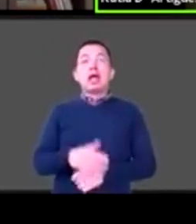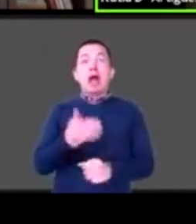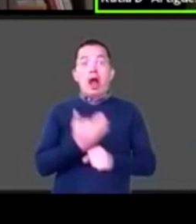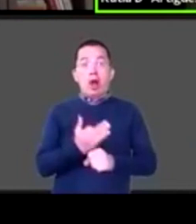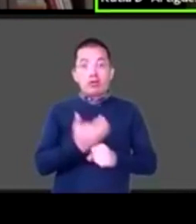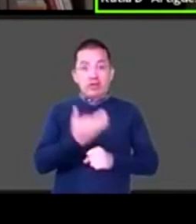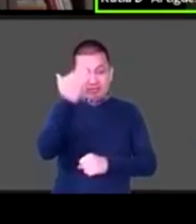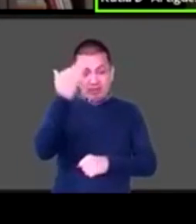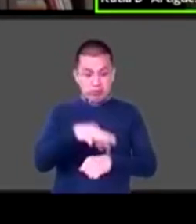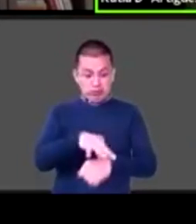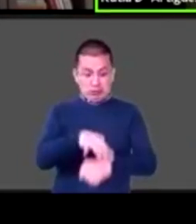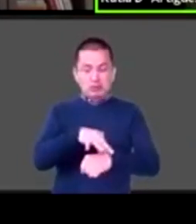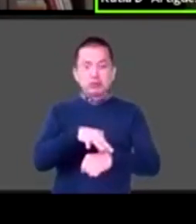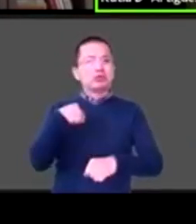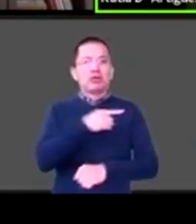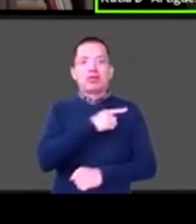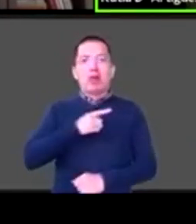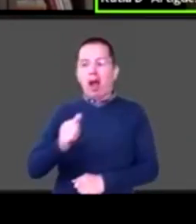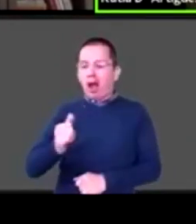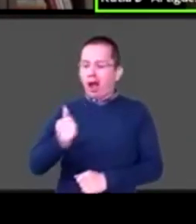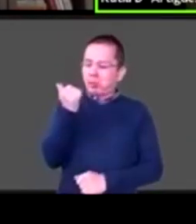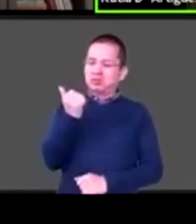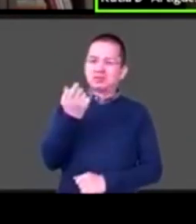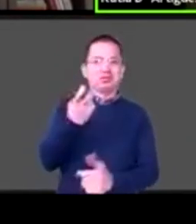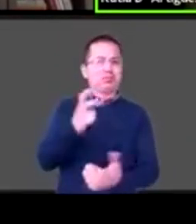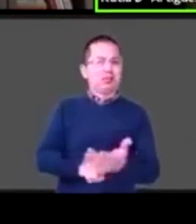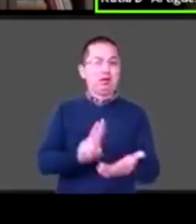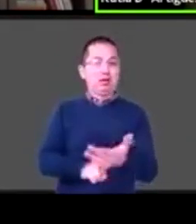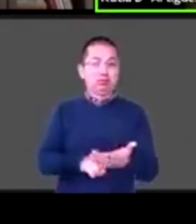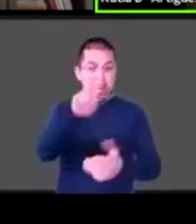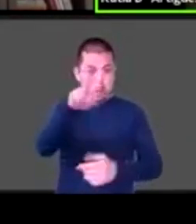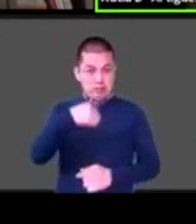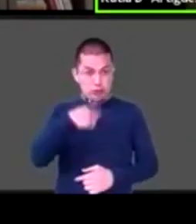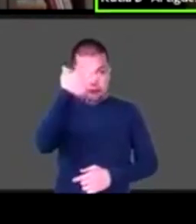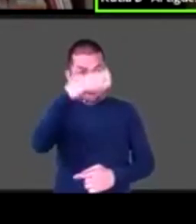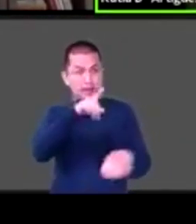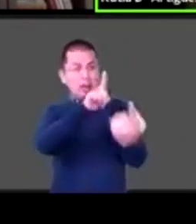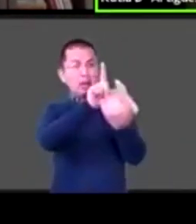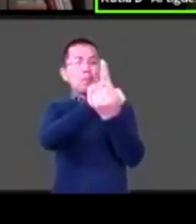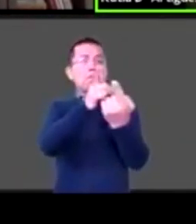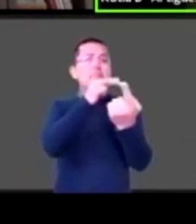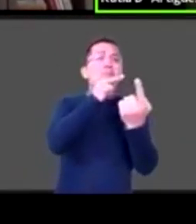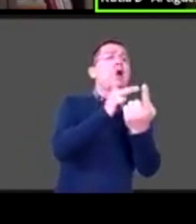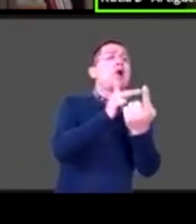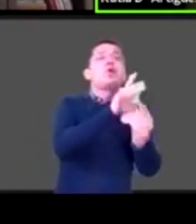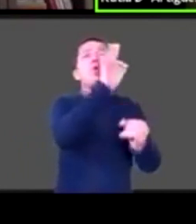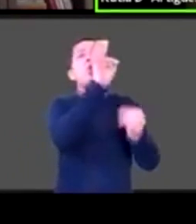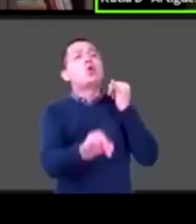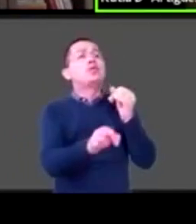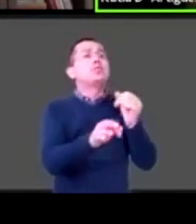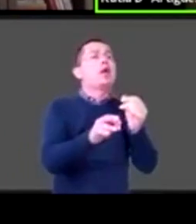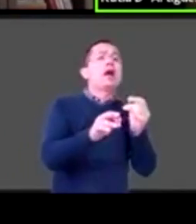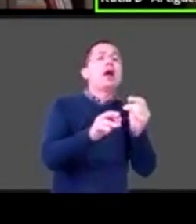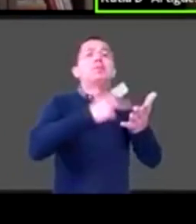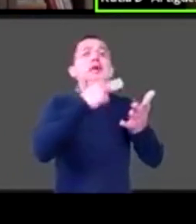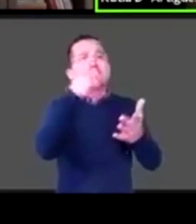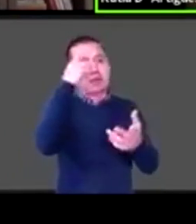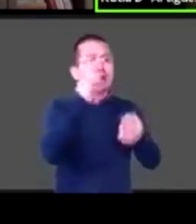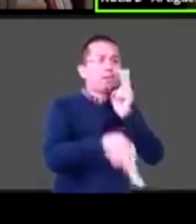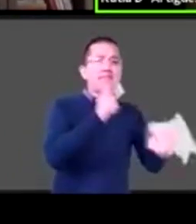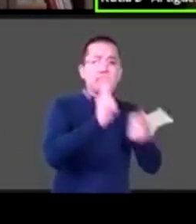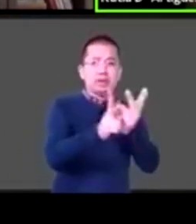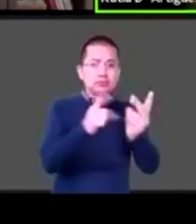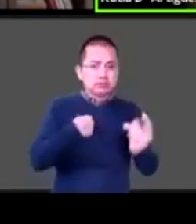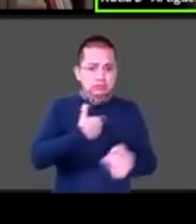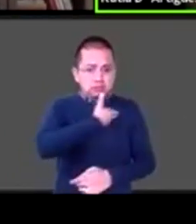yo no supe que iba a ser la última vez que iba a hablar con mi papá no supe que iba a ser la última vez que iba a grabar mi programa de televisión